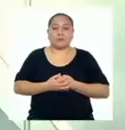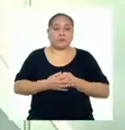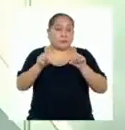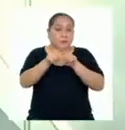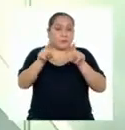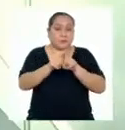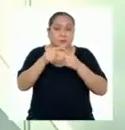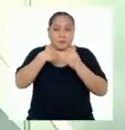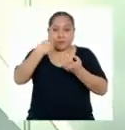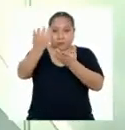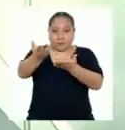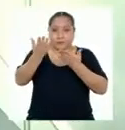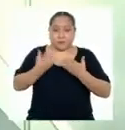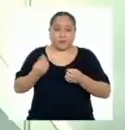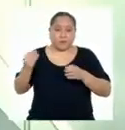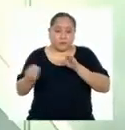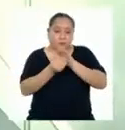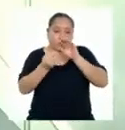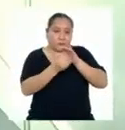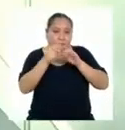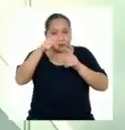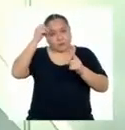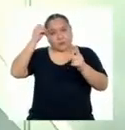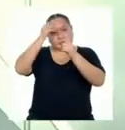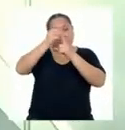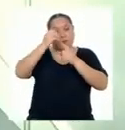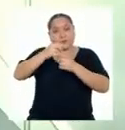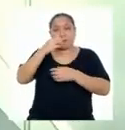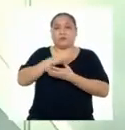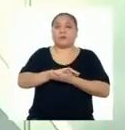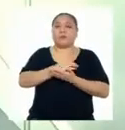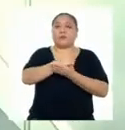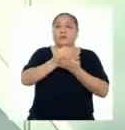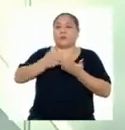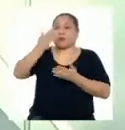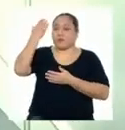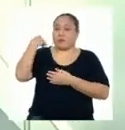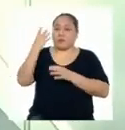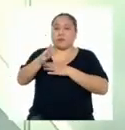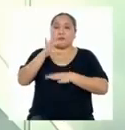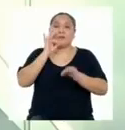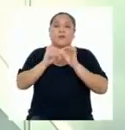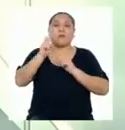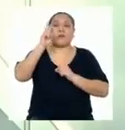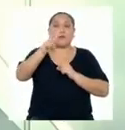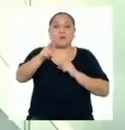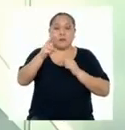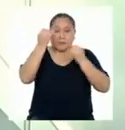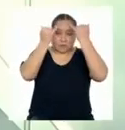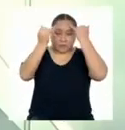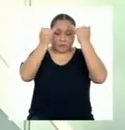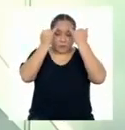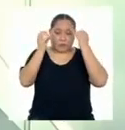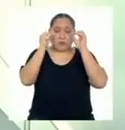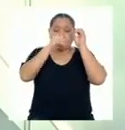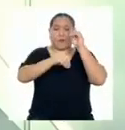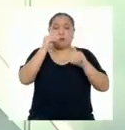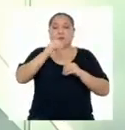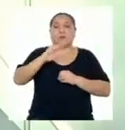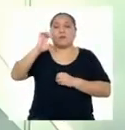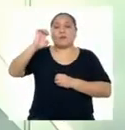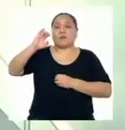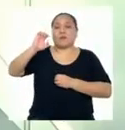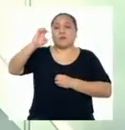También los invito a complementar el reto del programa anterior, seleccionando dos ideas centrales sobre las aplicaciones de la energía